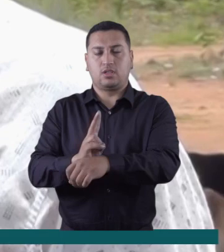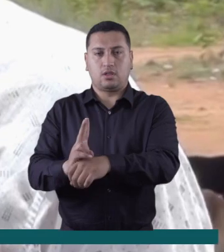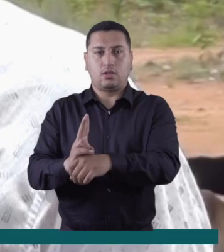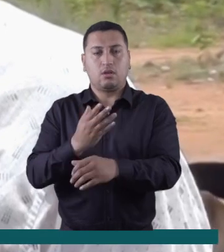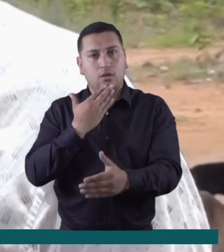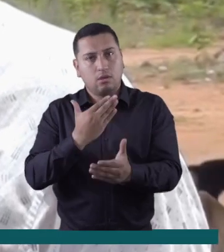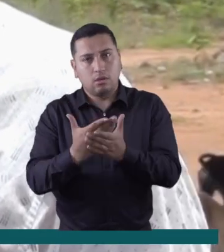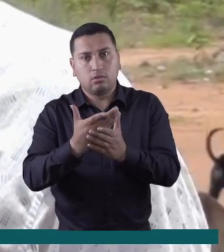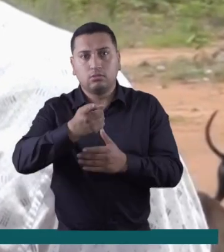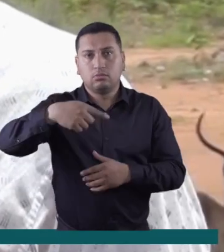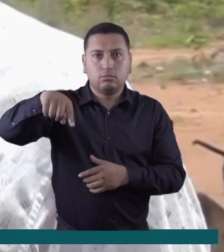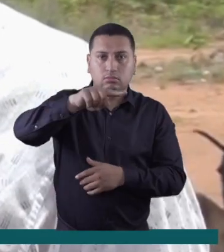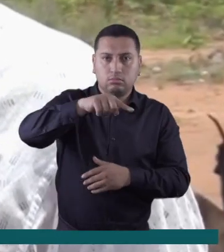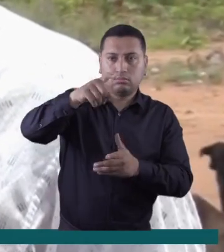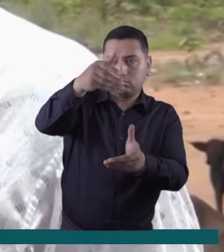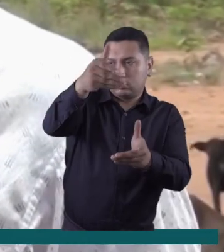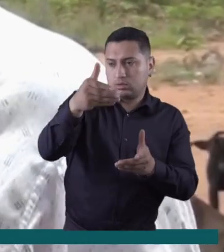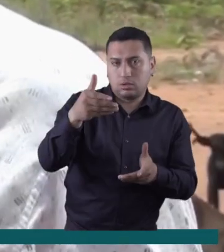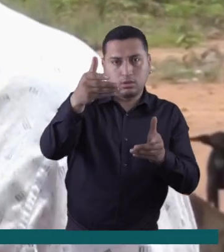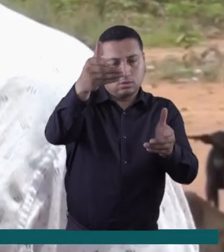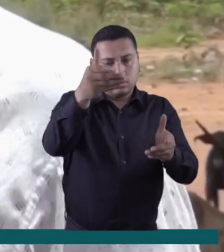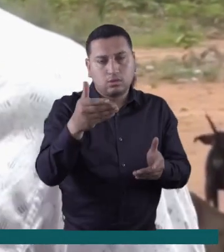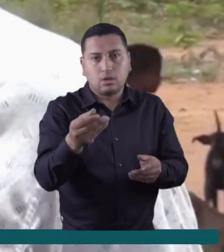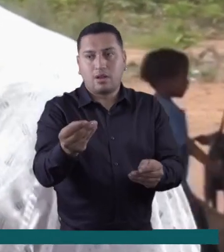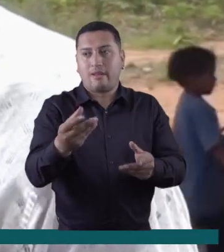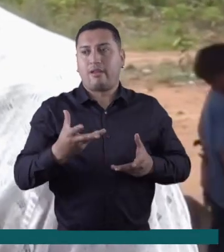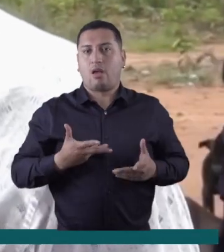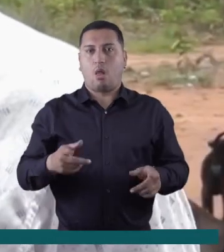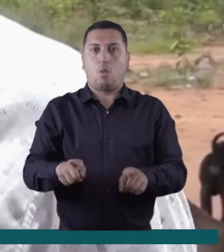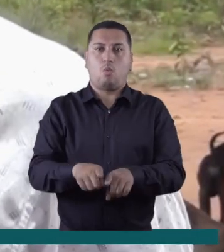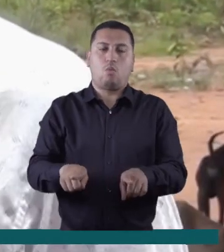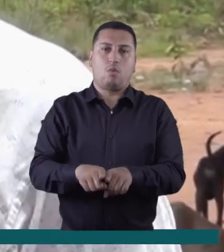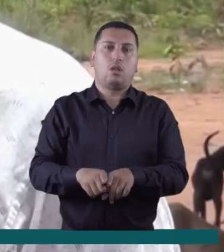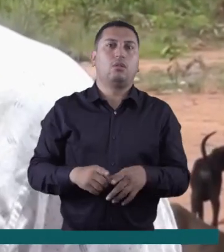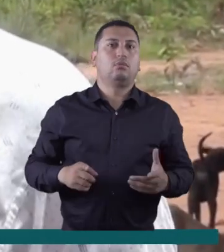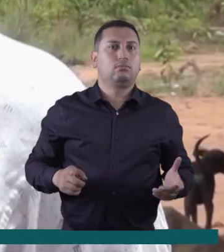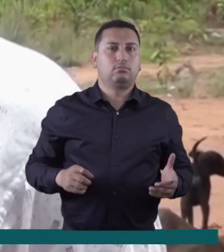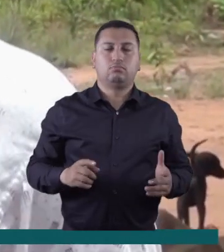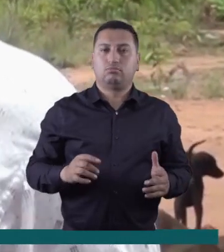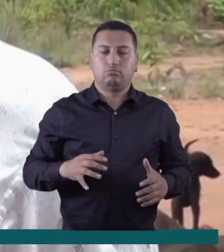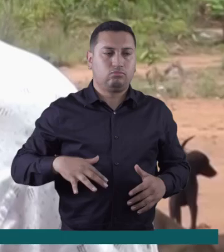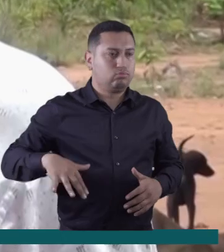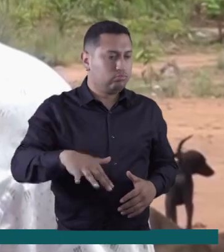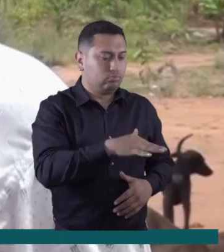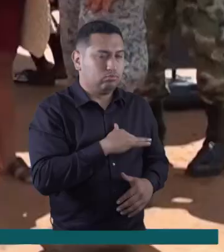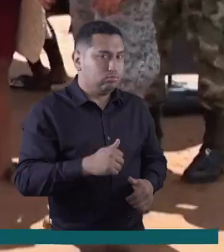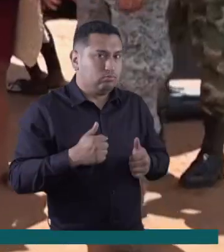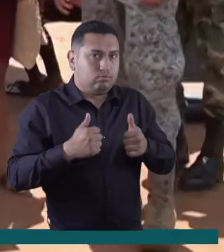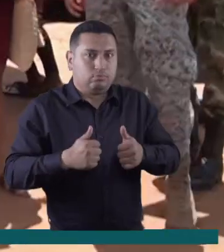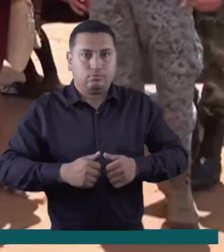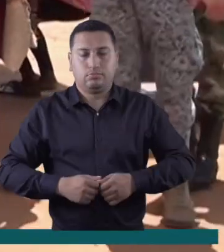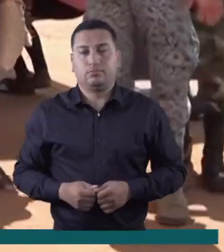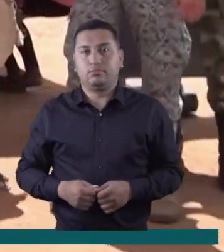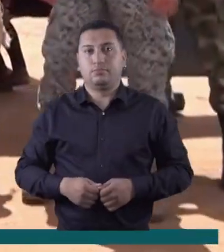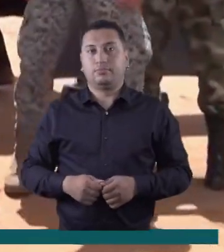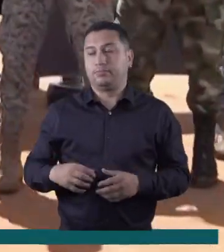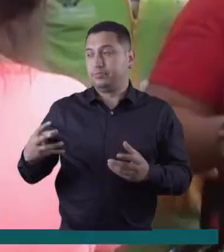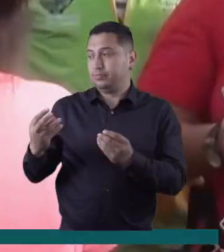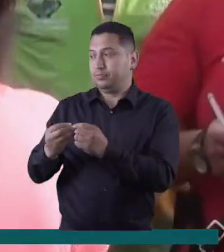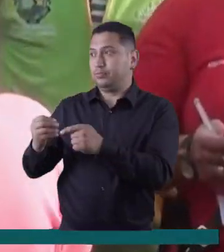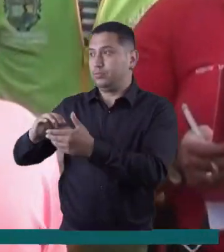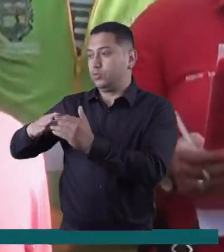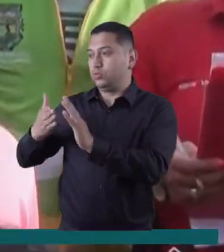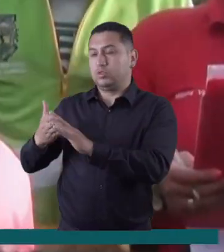Gracias al Señor que todos ustedes nos trajeron aquí un regalo maravilloso para todos nosotros. Parte de la comunidad